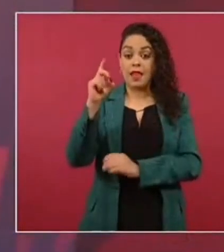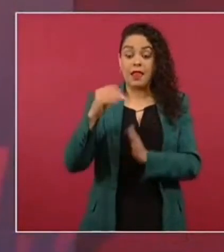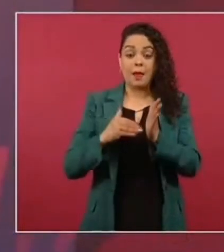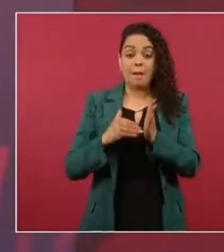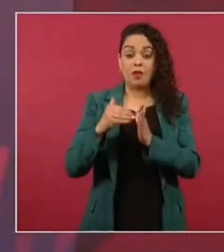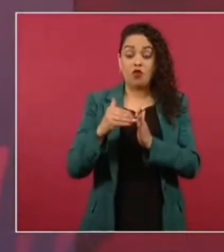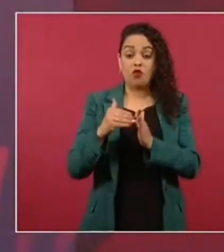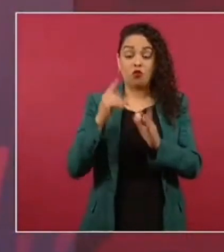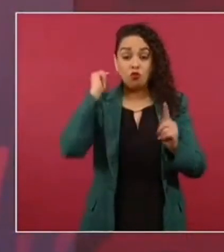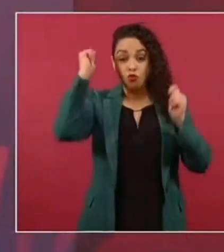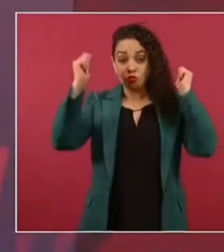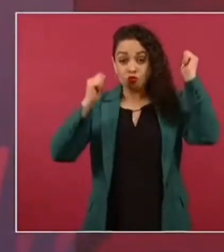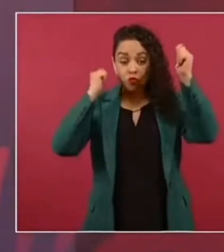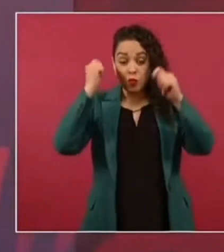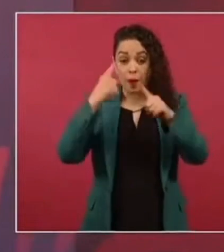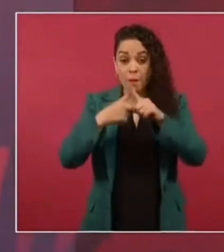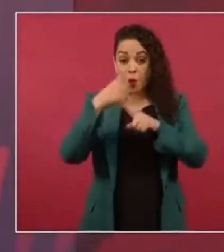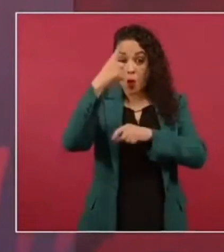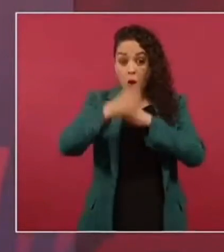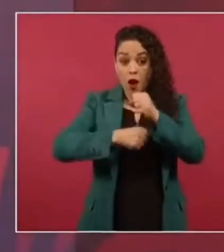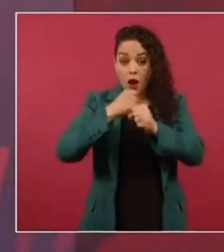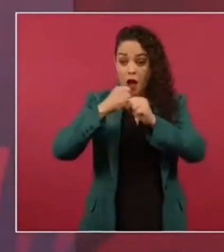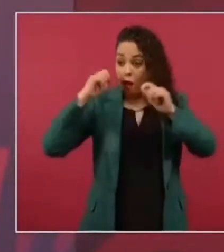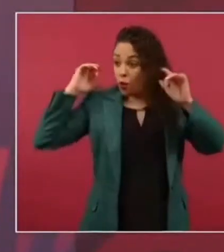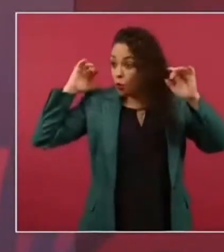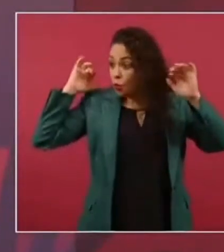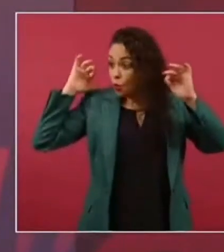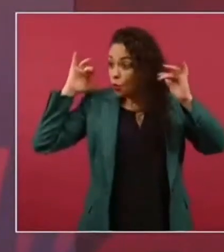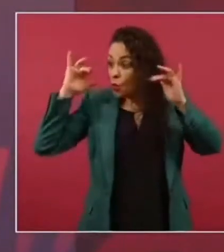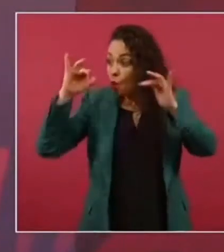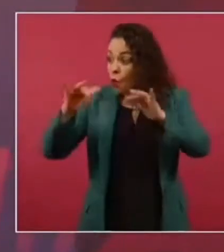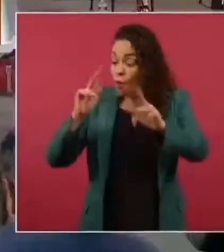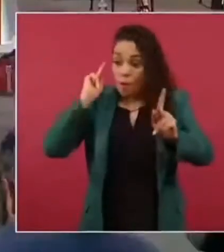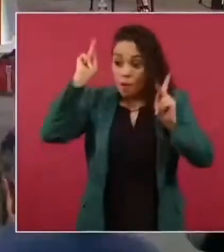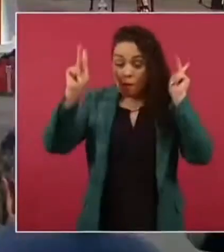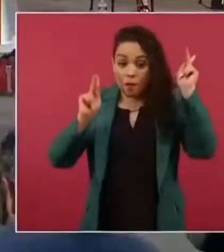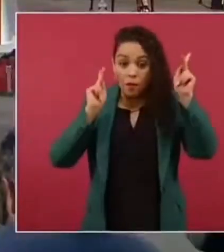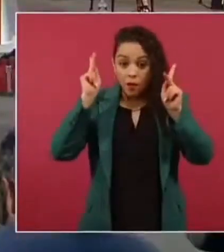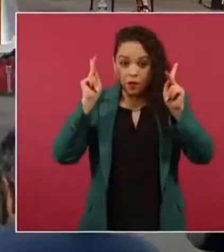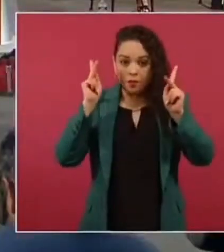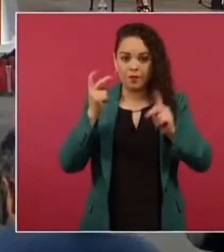al año. Entonces, por eso es el Tren Maya